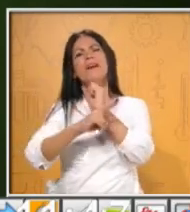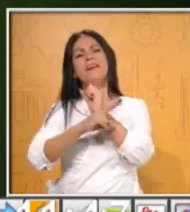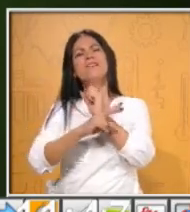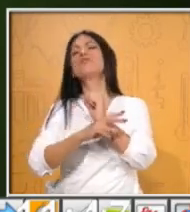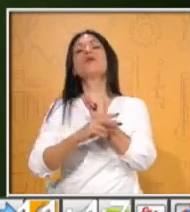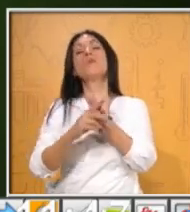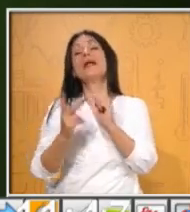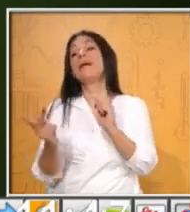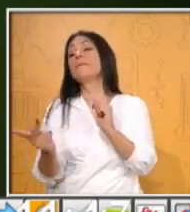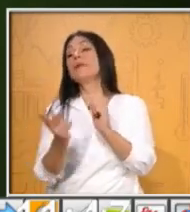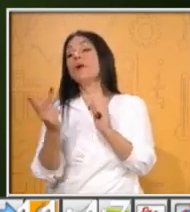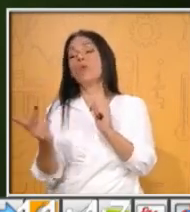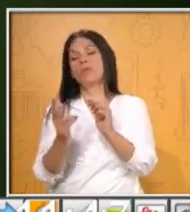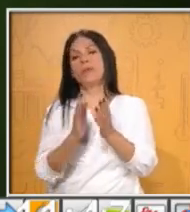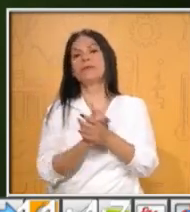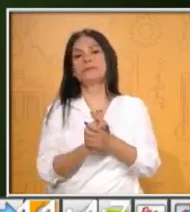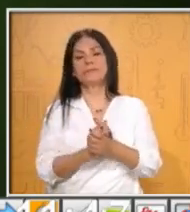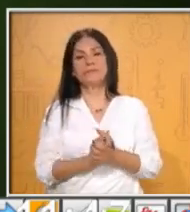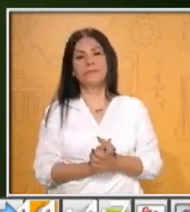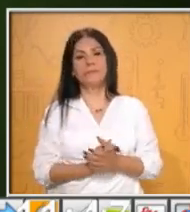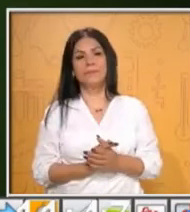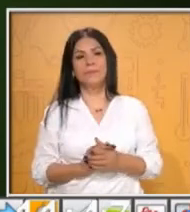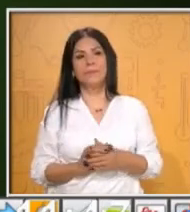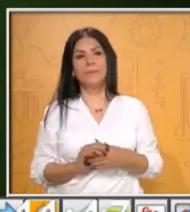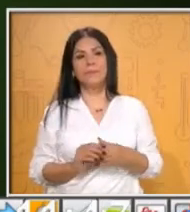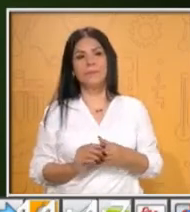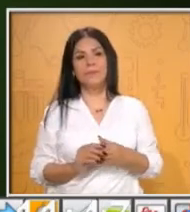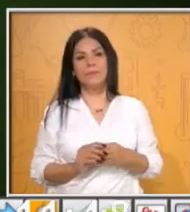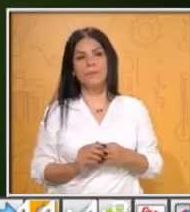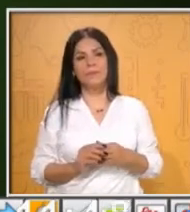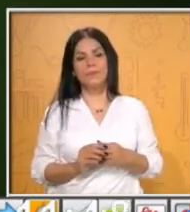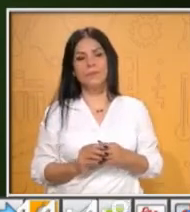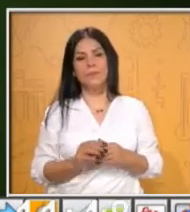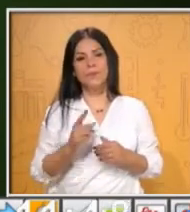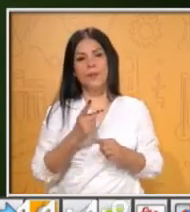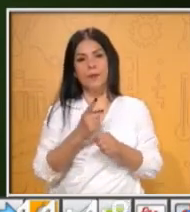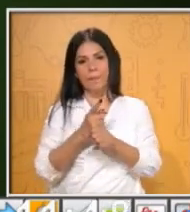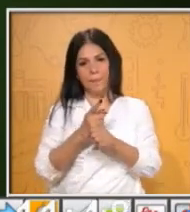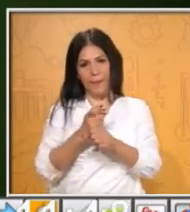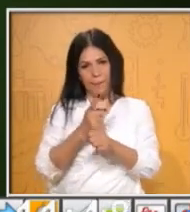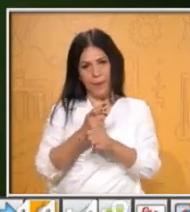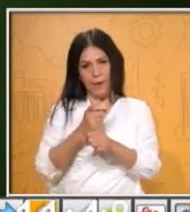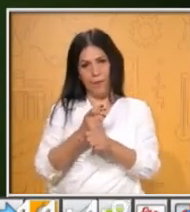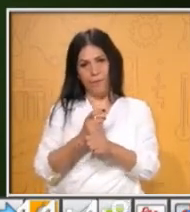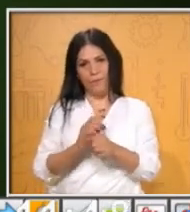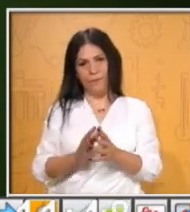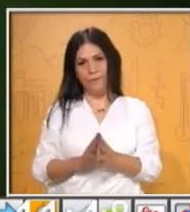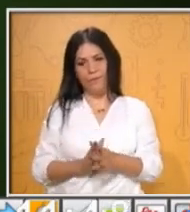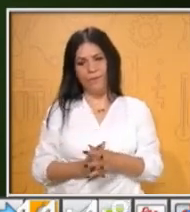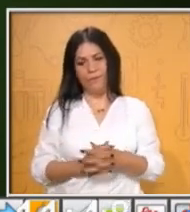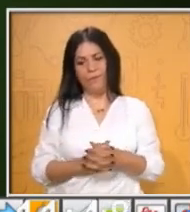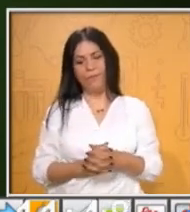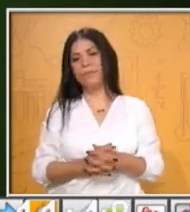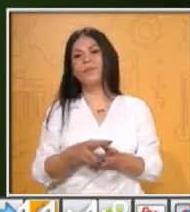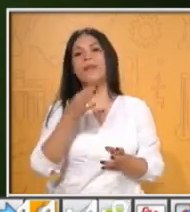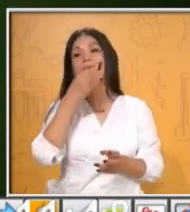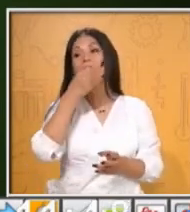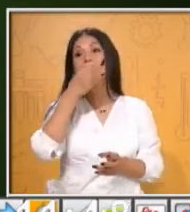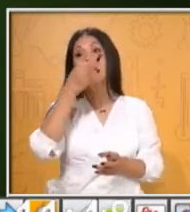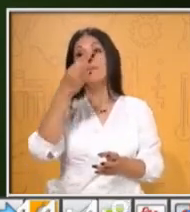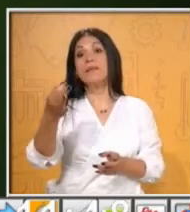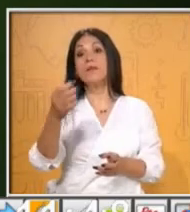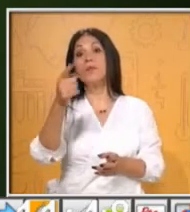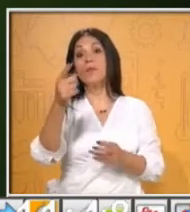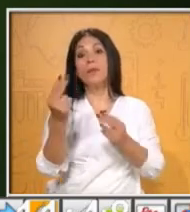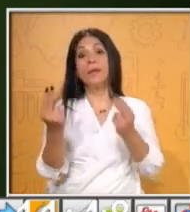estas preguntas. De acuerdo. ¿Qué es lo primero que vamos a hacer? Como ya te mencionó el maestro, vas a